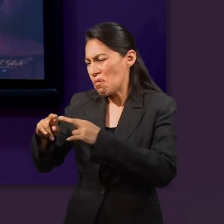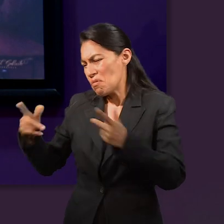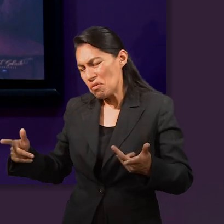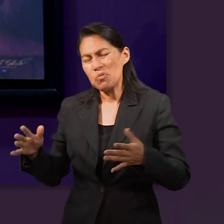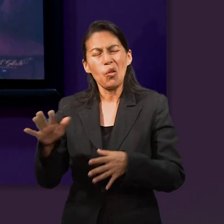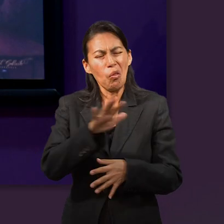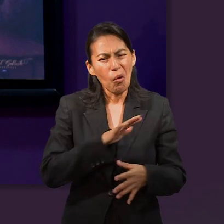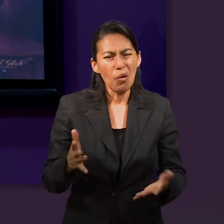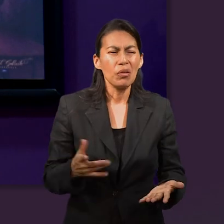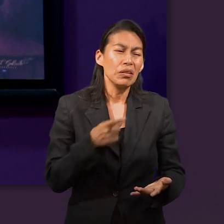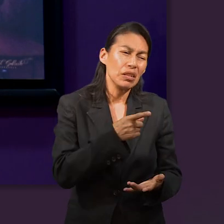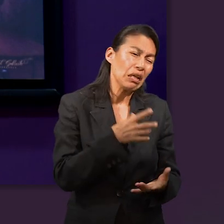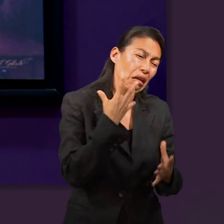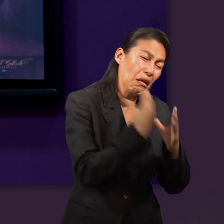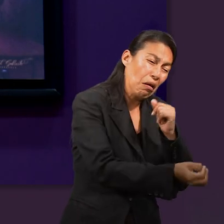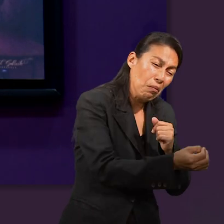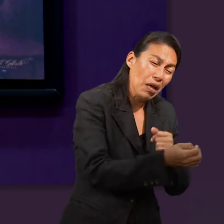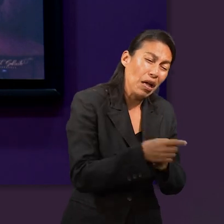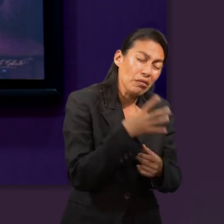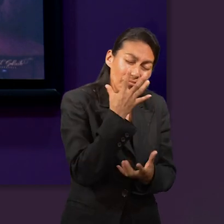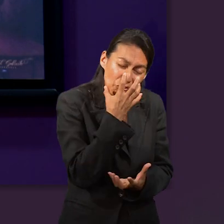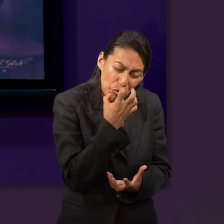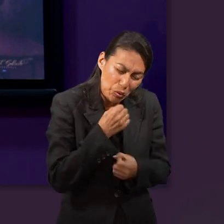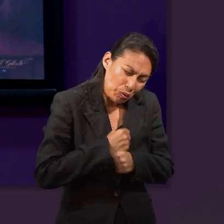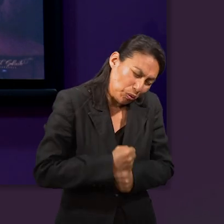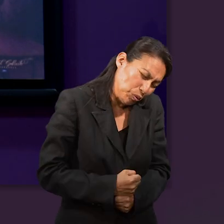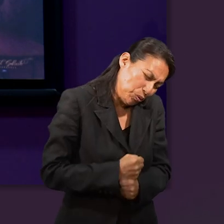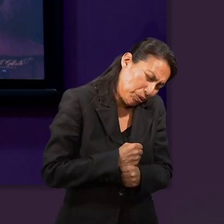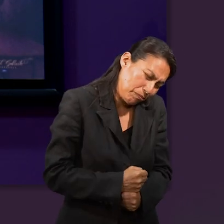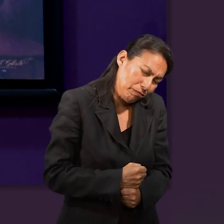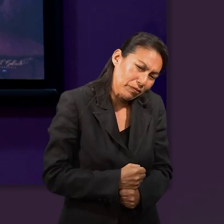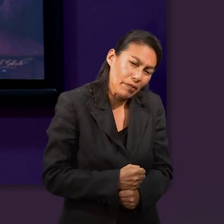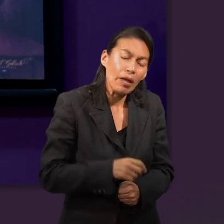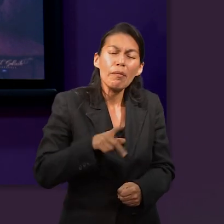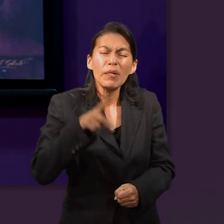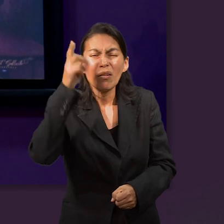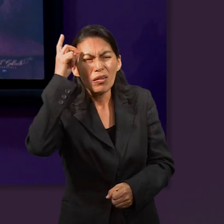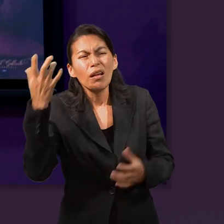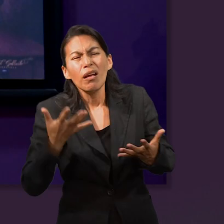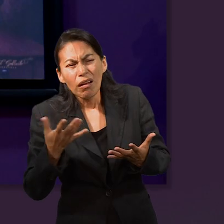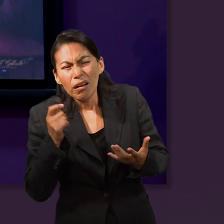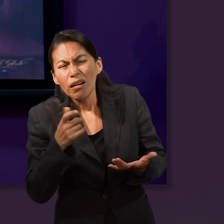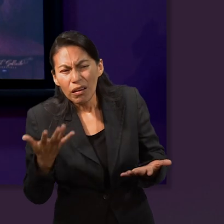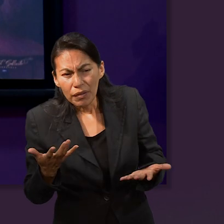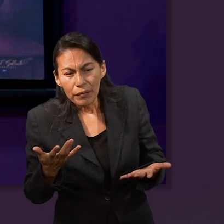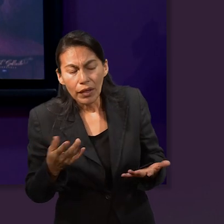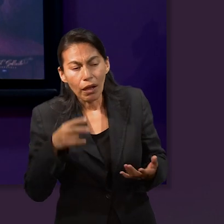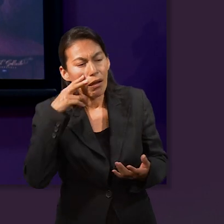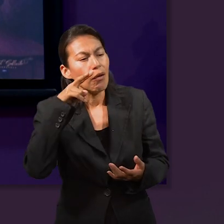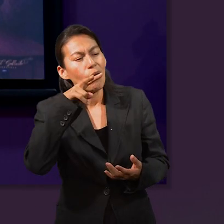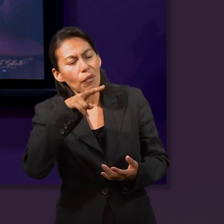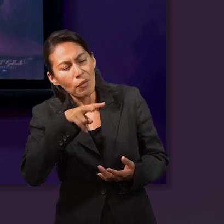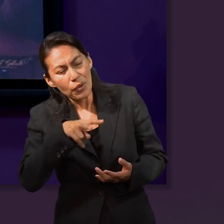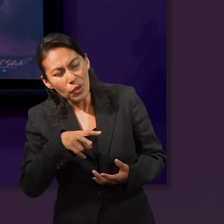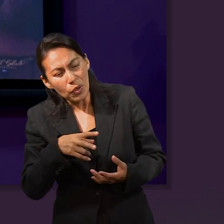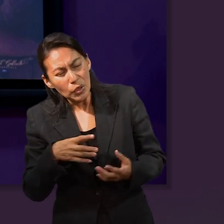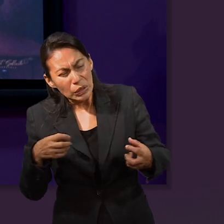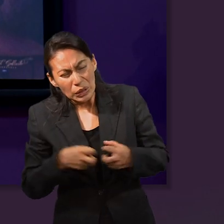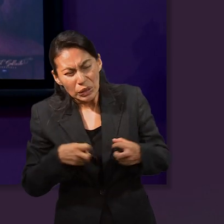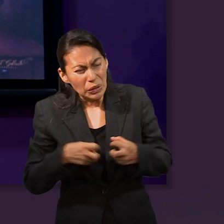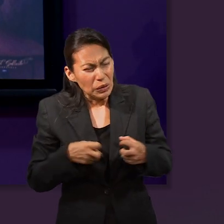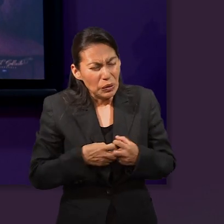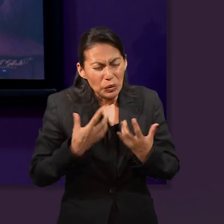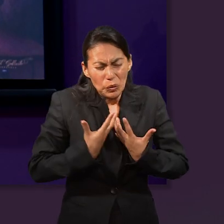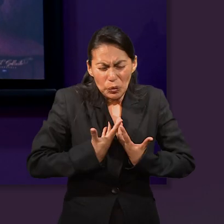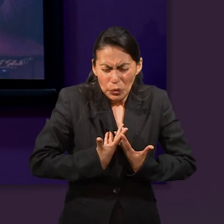hogar y todo lo demás. Y ella estaba como un fugitivo frustrado. ¿Pero qué hizo Dios? Lo contempló en su